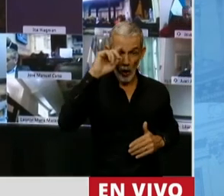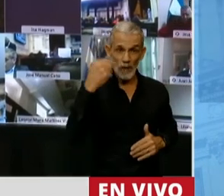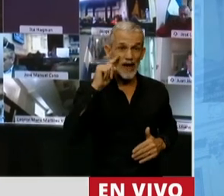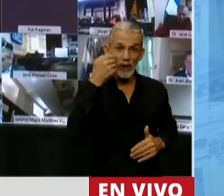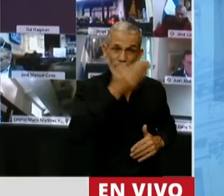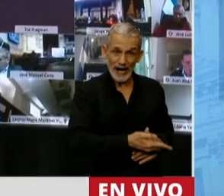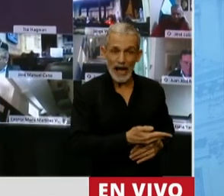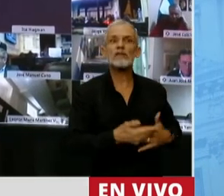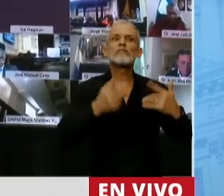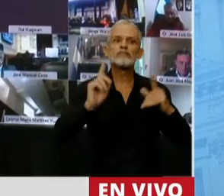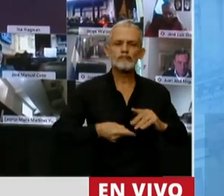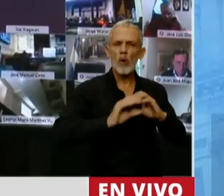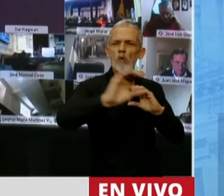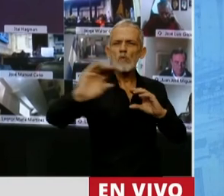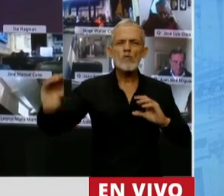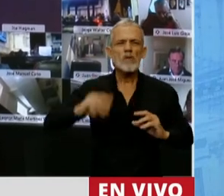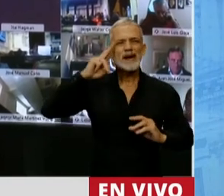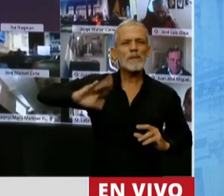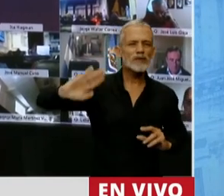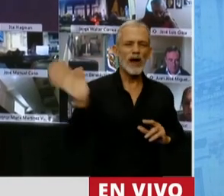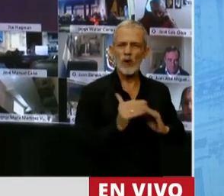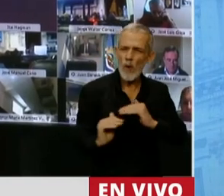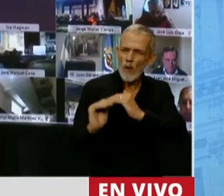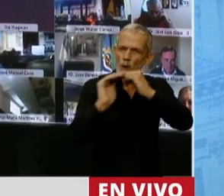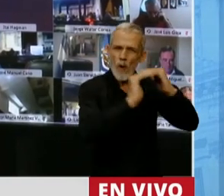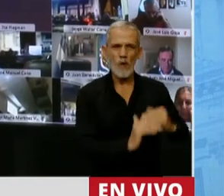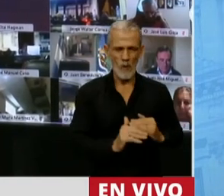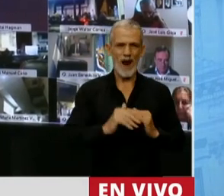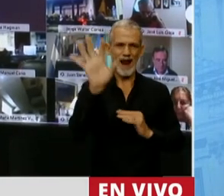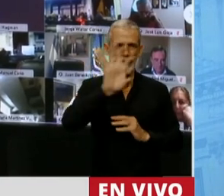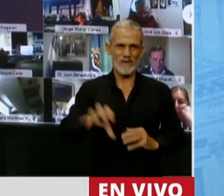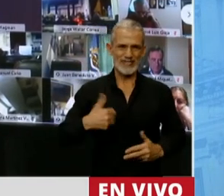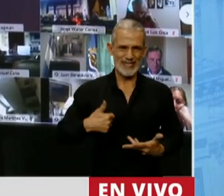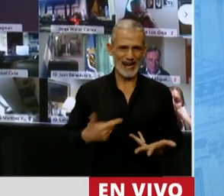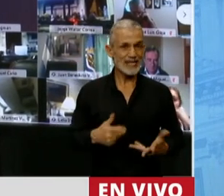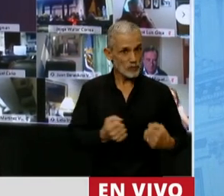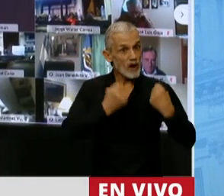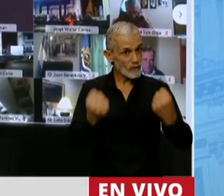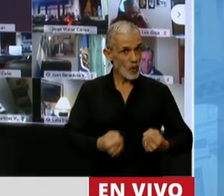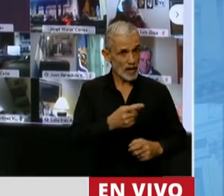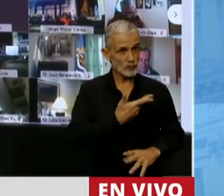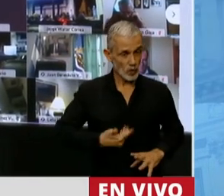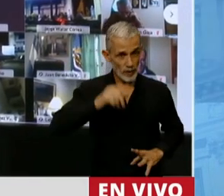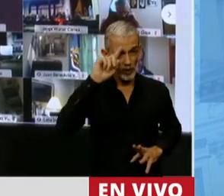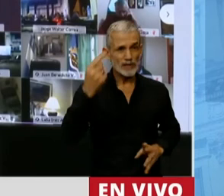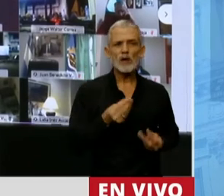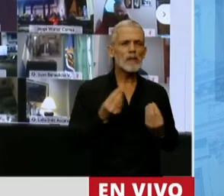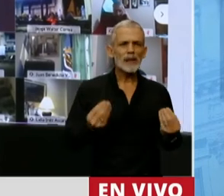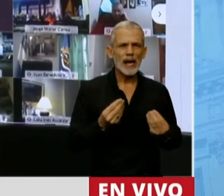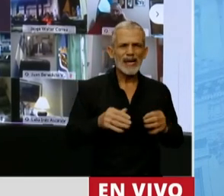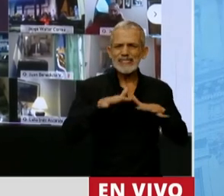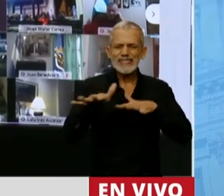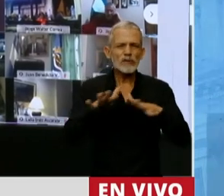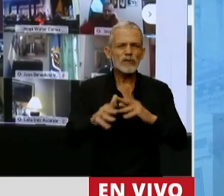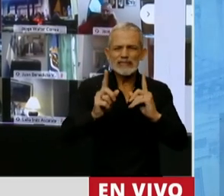coparticipación, respetándonos a todas. Que hace un esfuerzo enorme para sostener la situación de